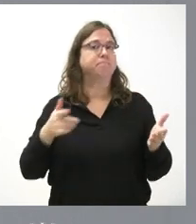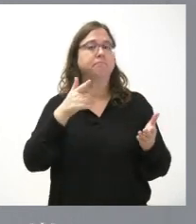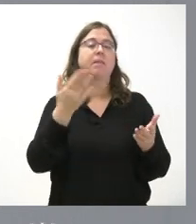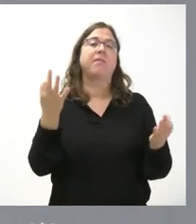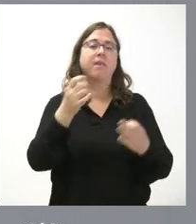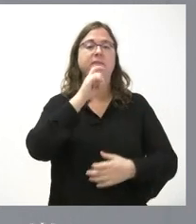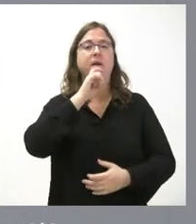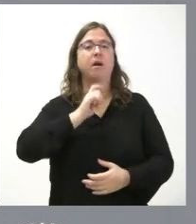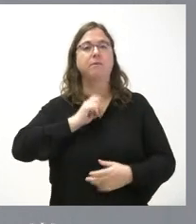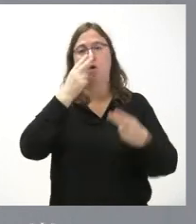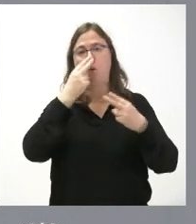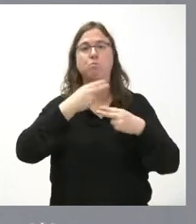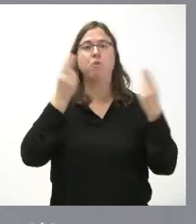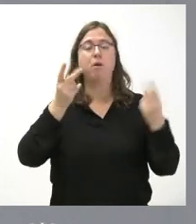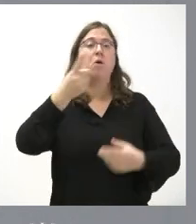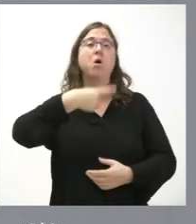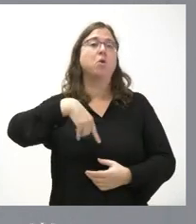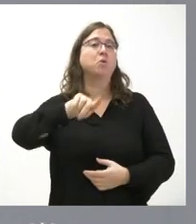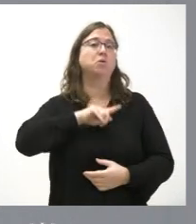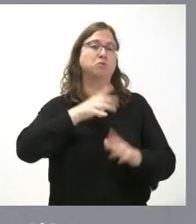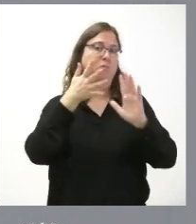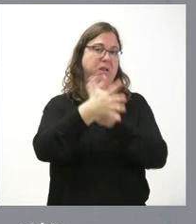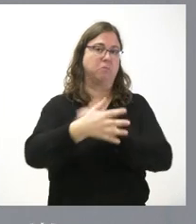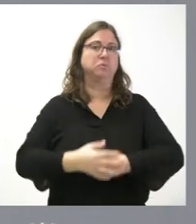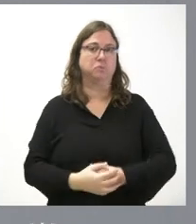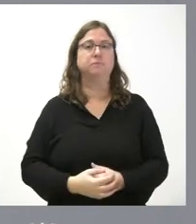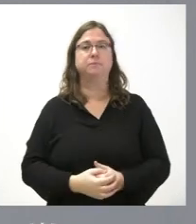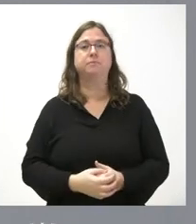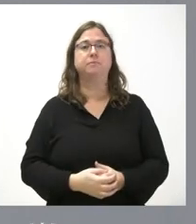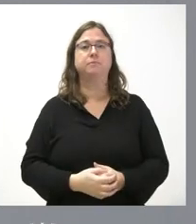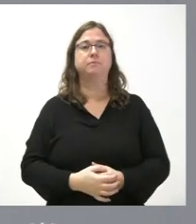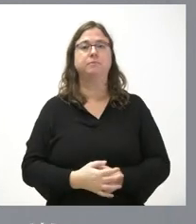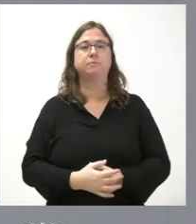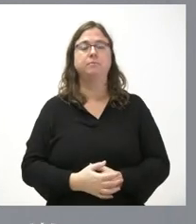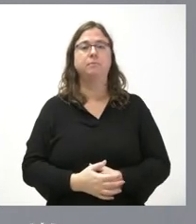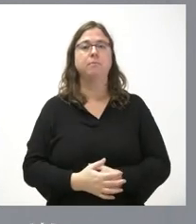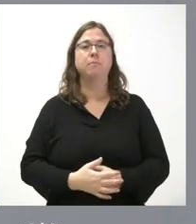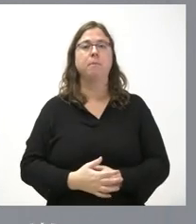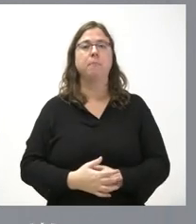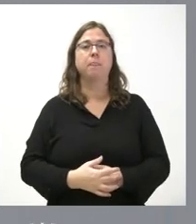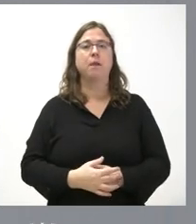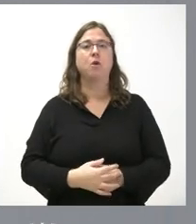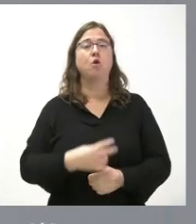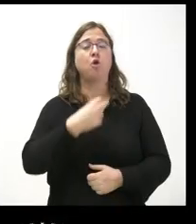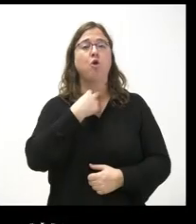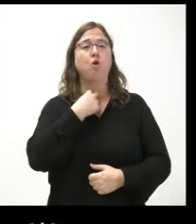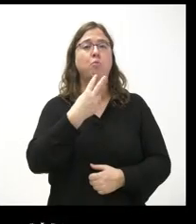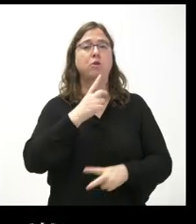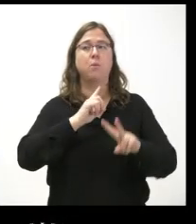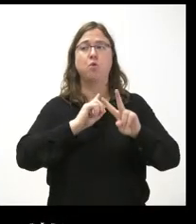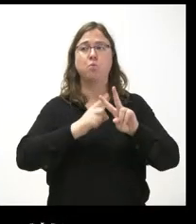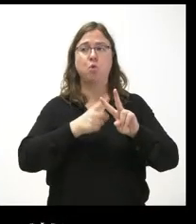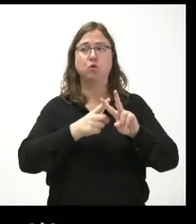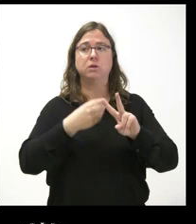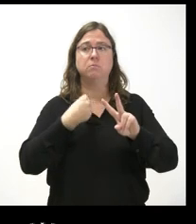comunicarlo, hacerlo público y nosotros, como es natural, pues lo respetaremos. Hoy el portavoz de Vox en las Cortes, en la Junta de Portavocles,